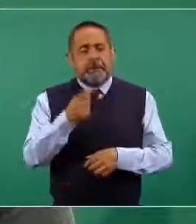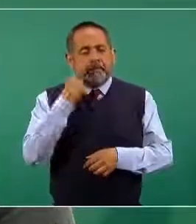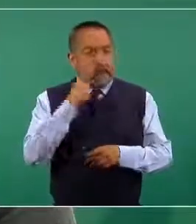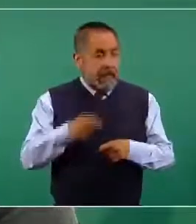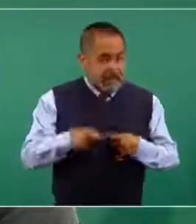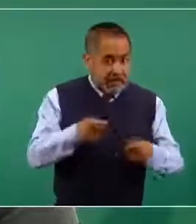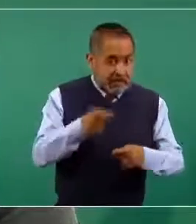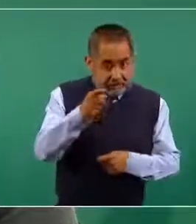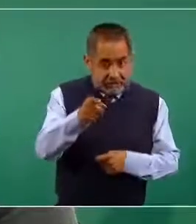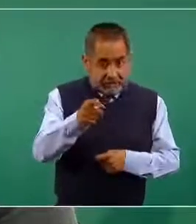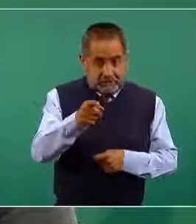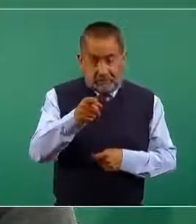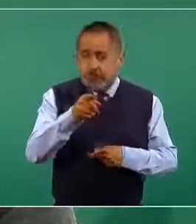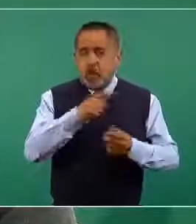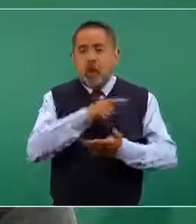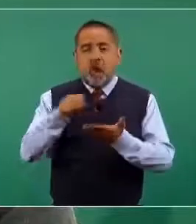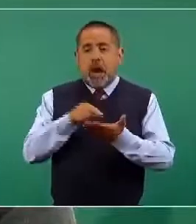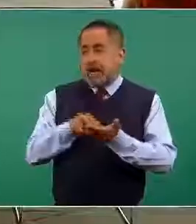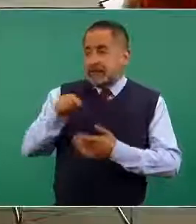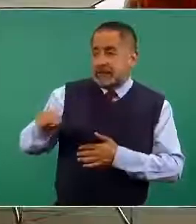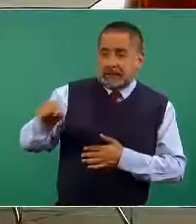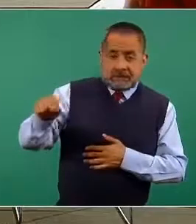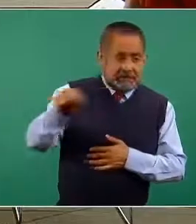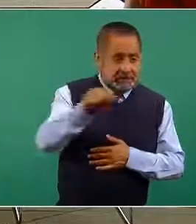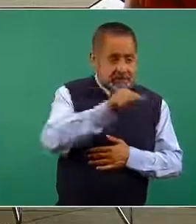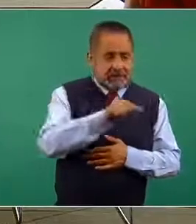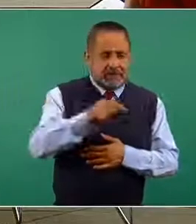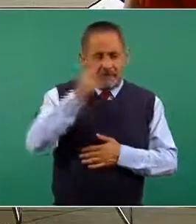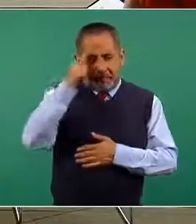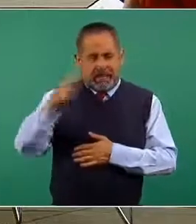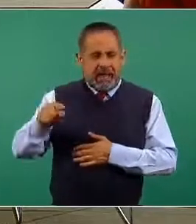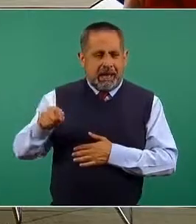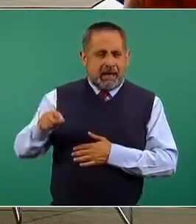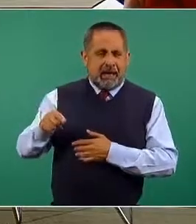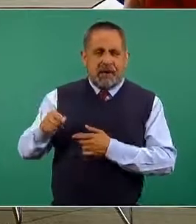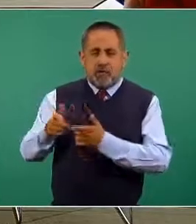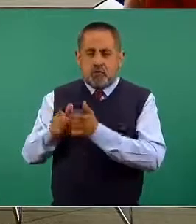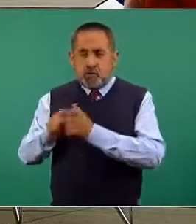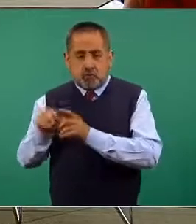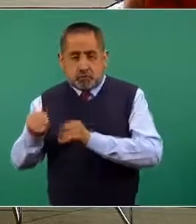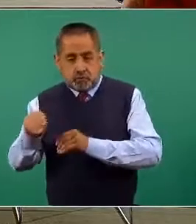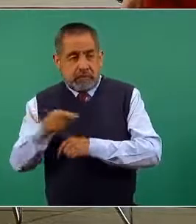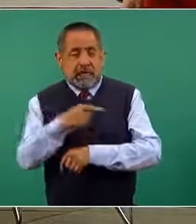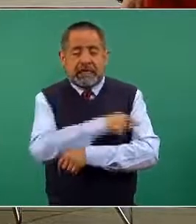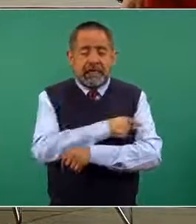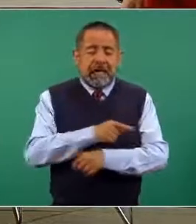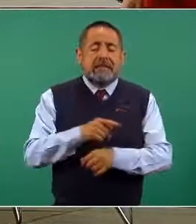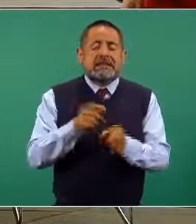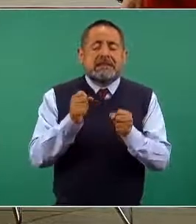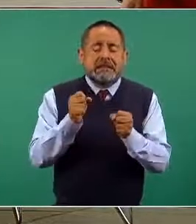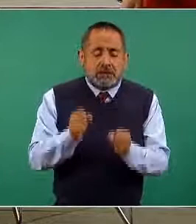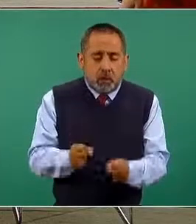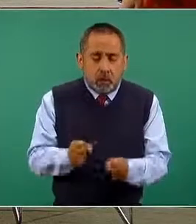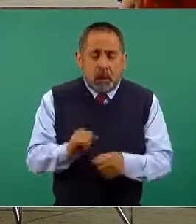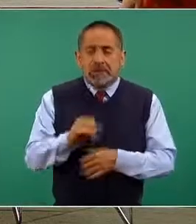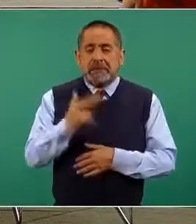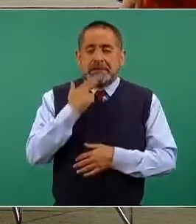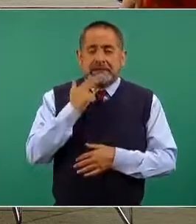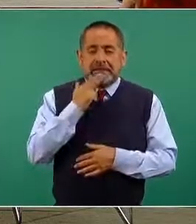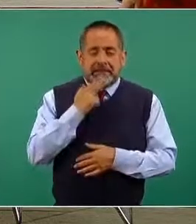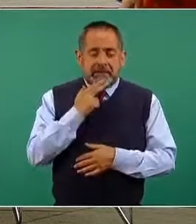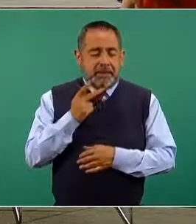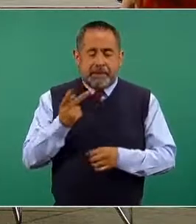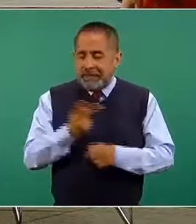aplicando en los módulos de vacunación del operativo Correcaminos son vacunas seguras y que si usted